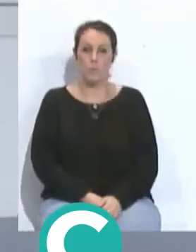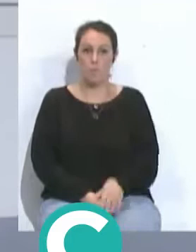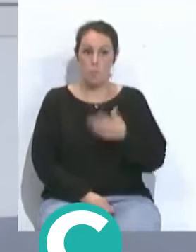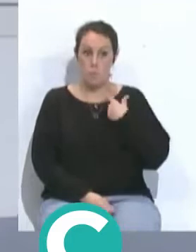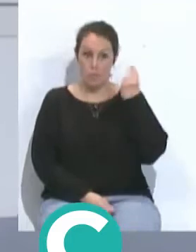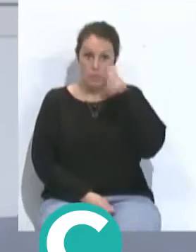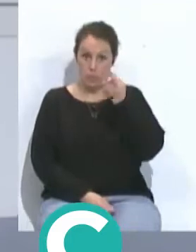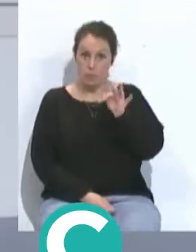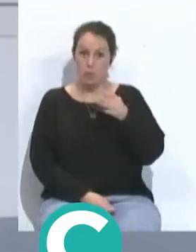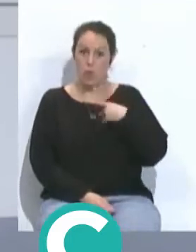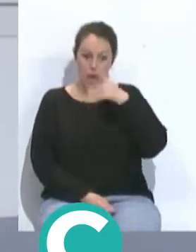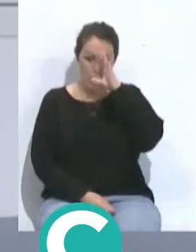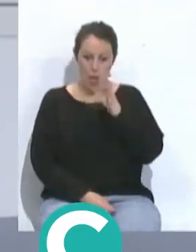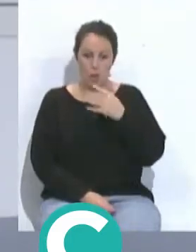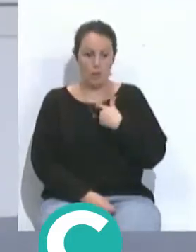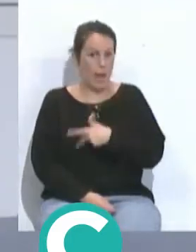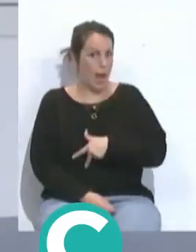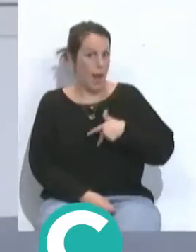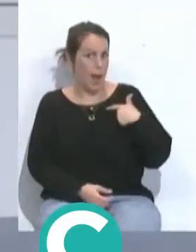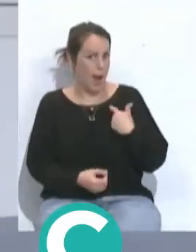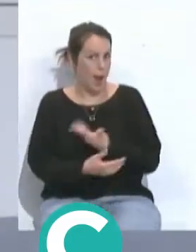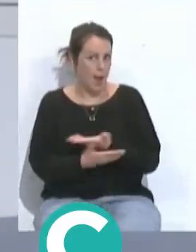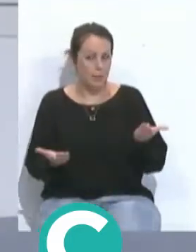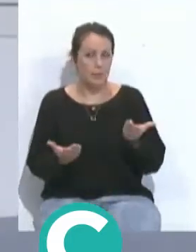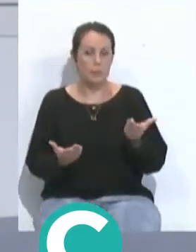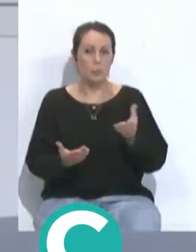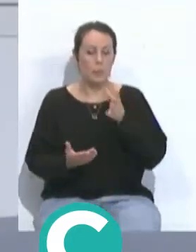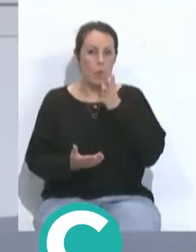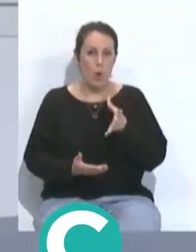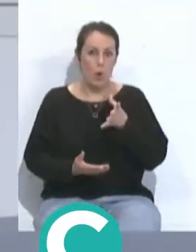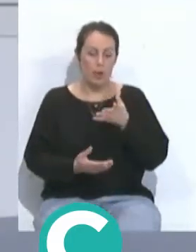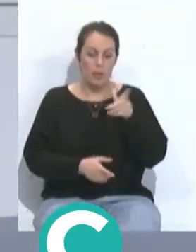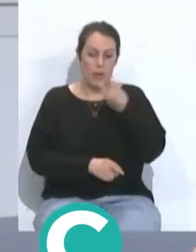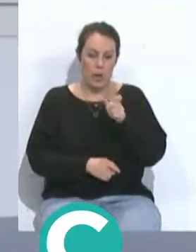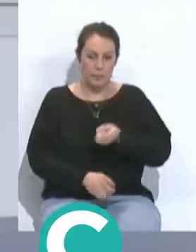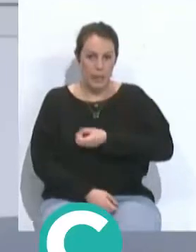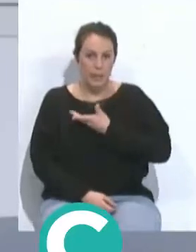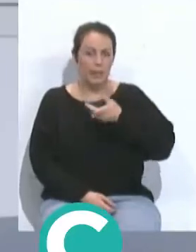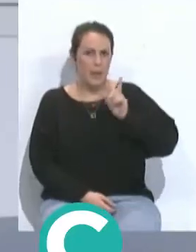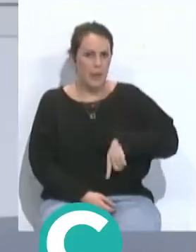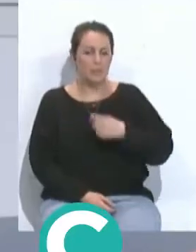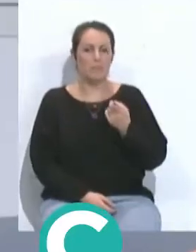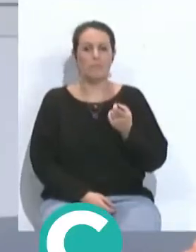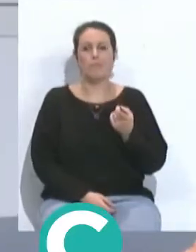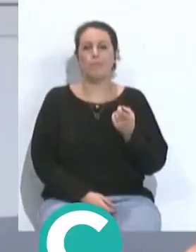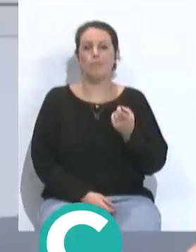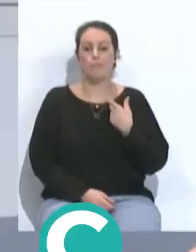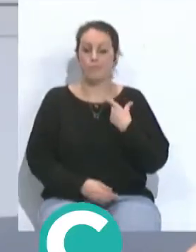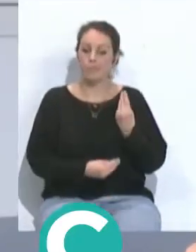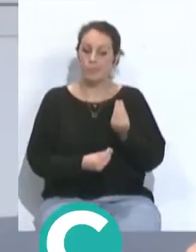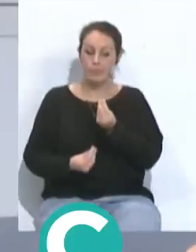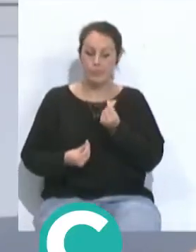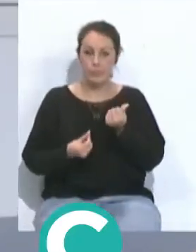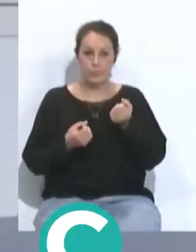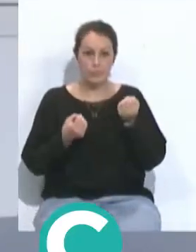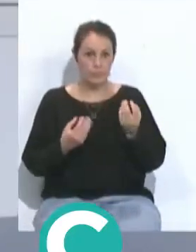Un optimismo creo que está generalizado porque el aficionado también se encuentra en esas buenas vibraciones,